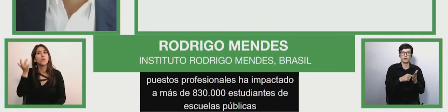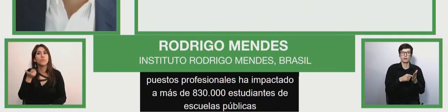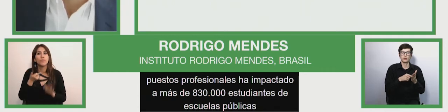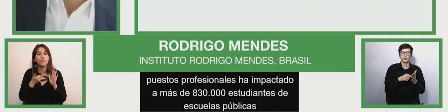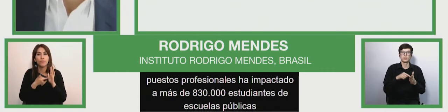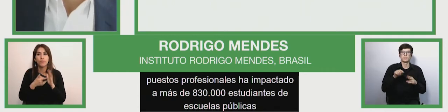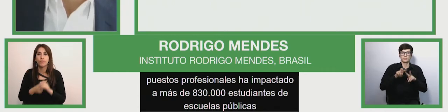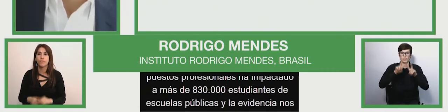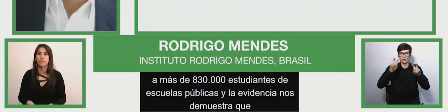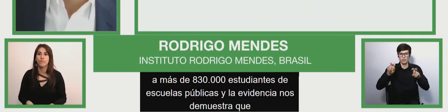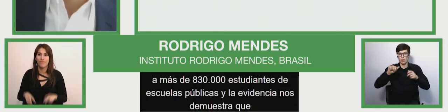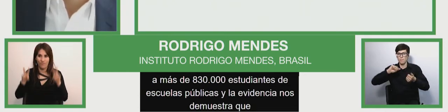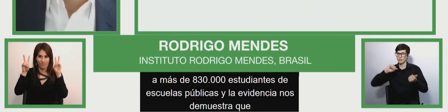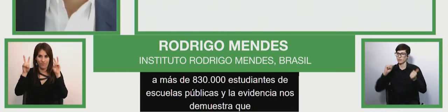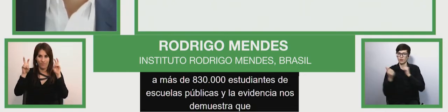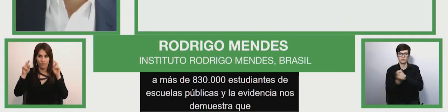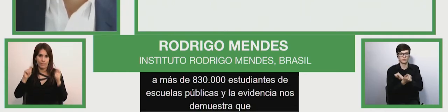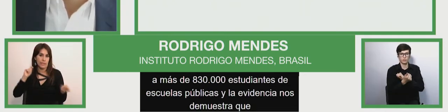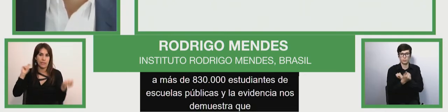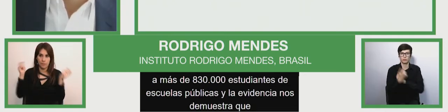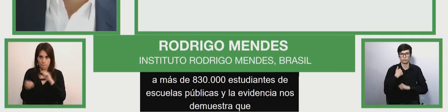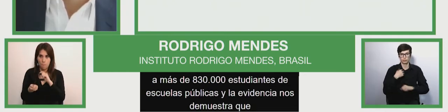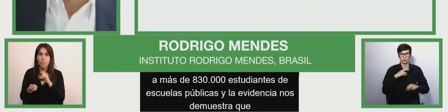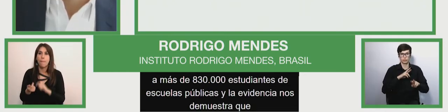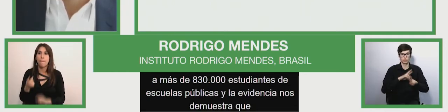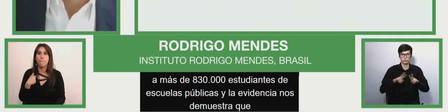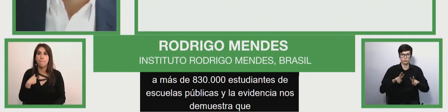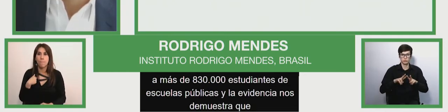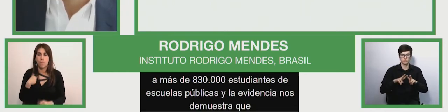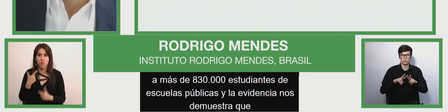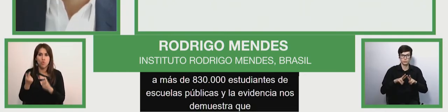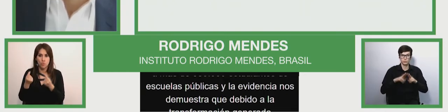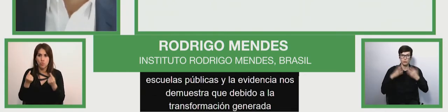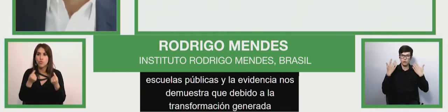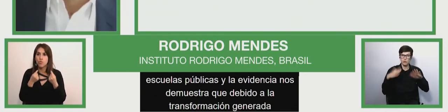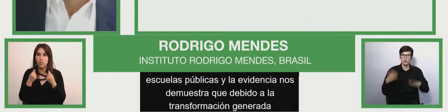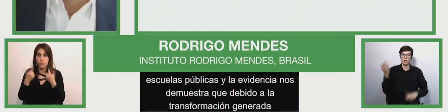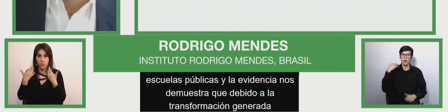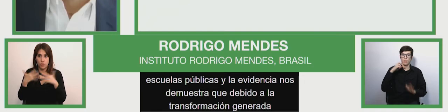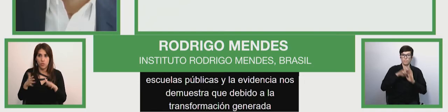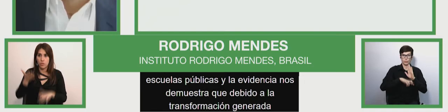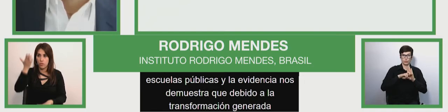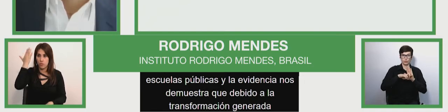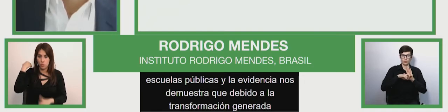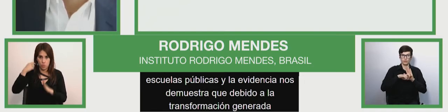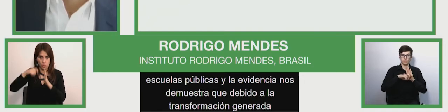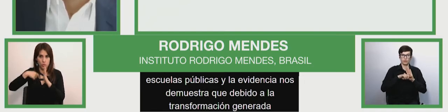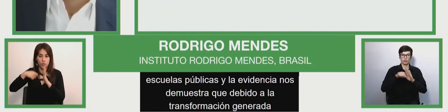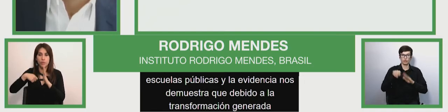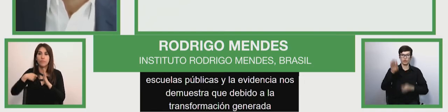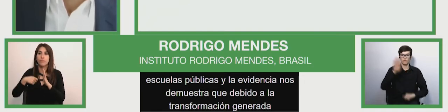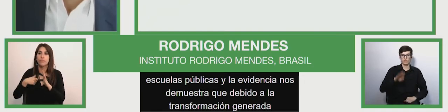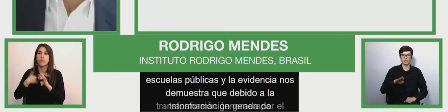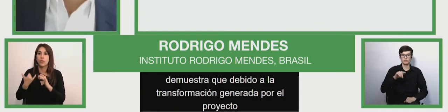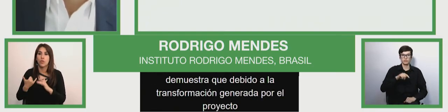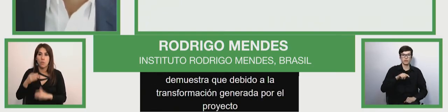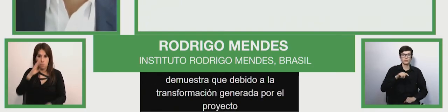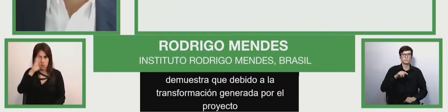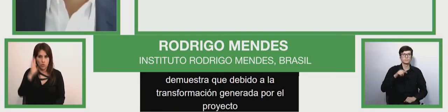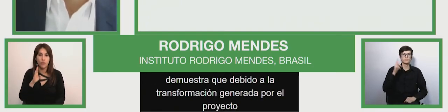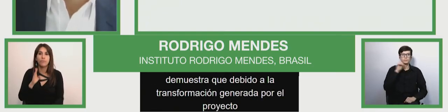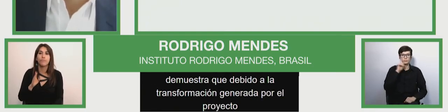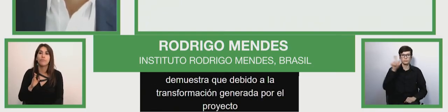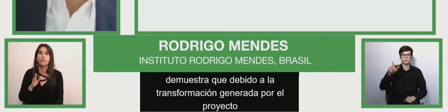a la transformación generada que se genera por el proyecto aquel estudiante